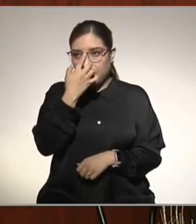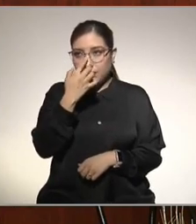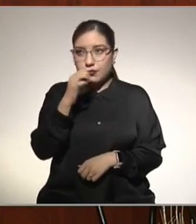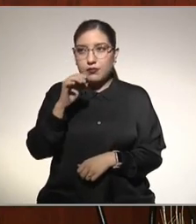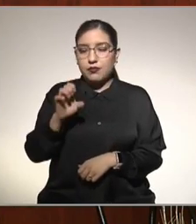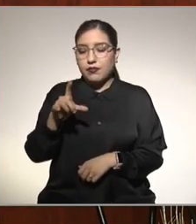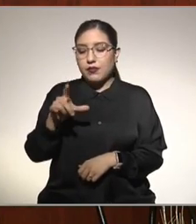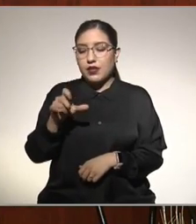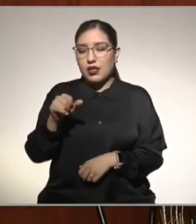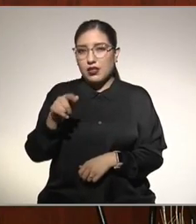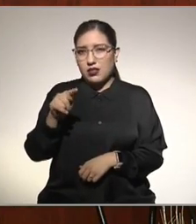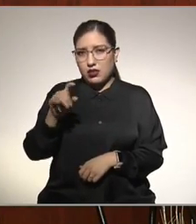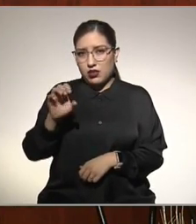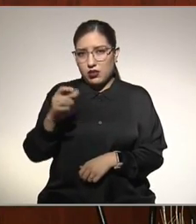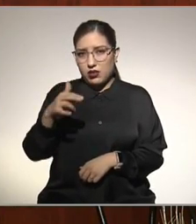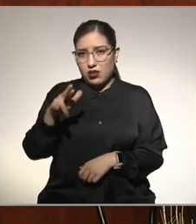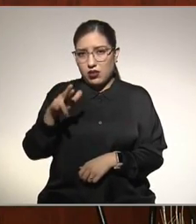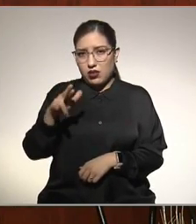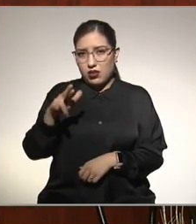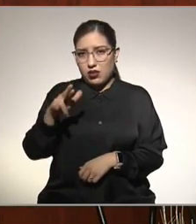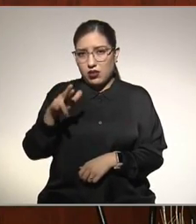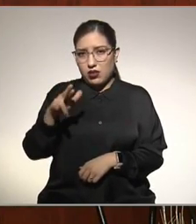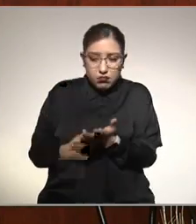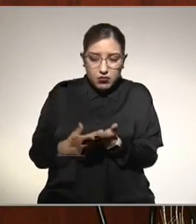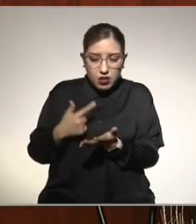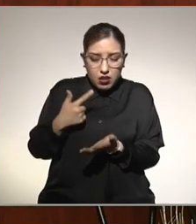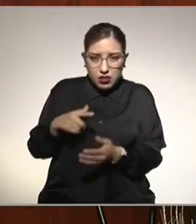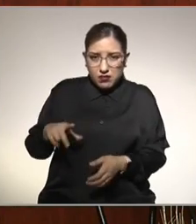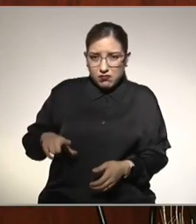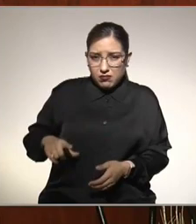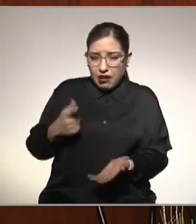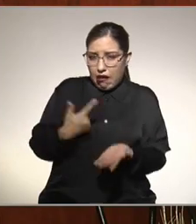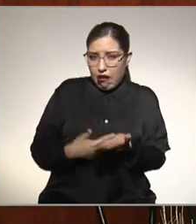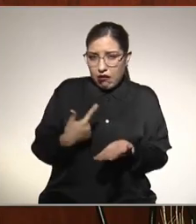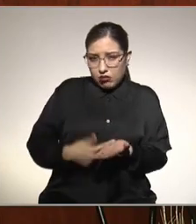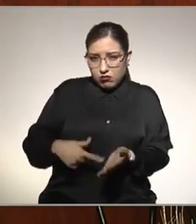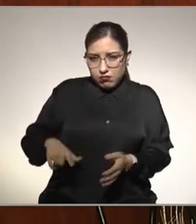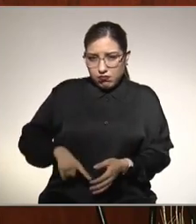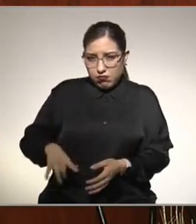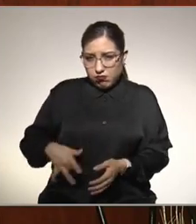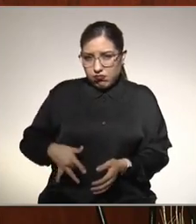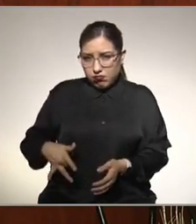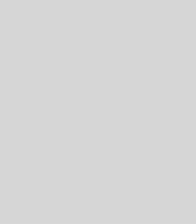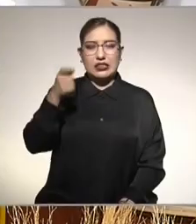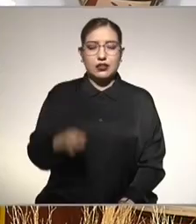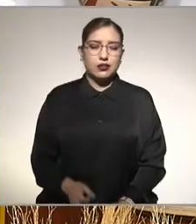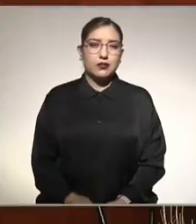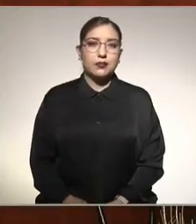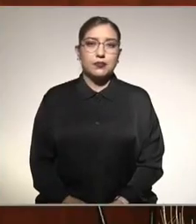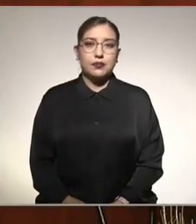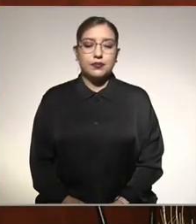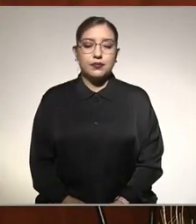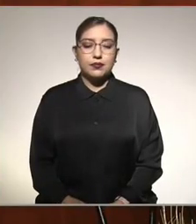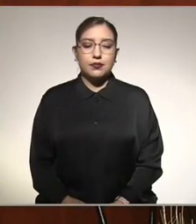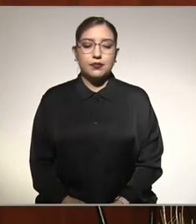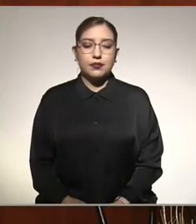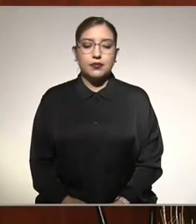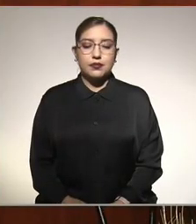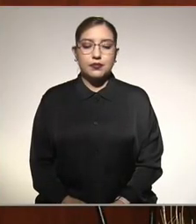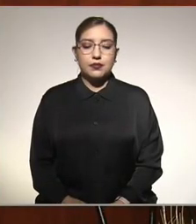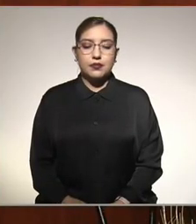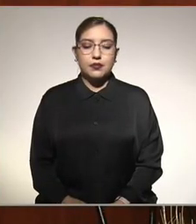elastografía de transición y casi el 50% de los pacientes tienen una estiatosis importante la estiatosis es el